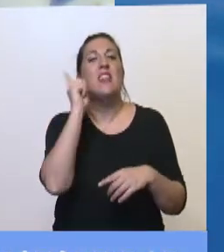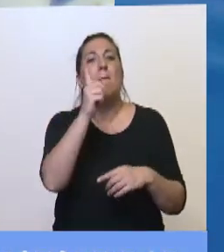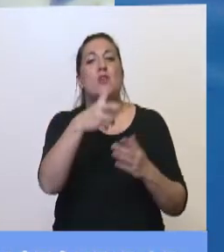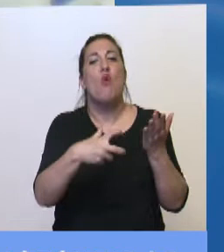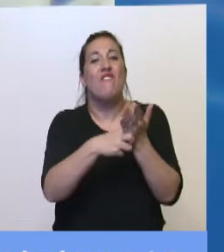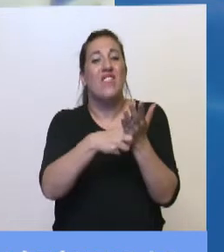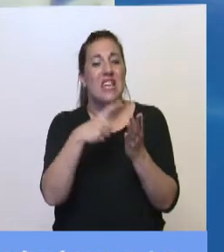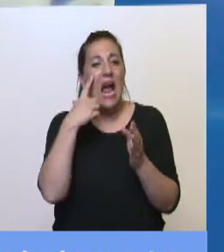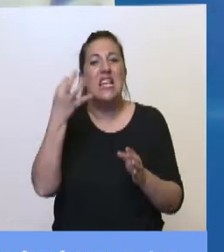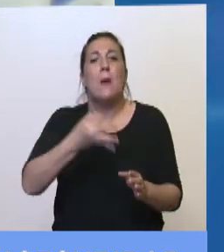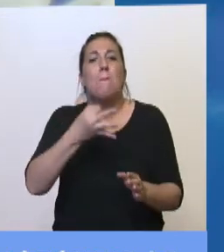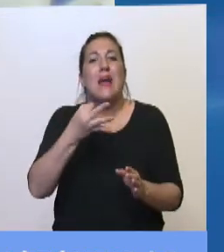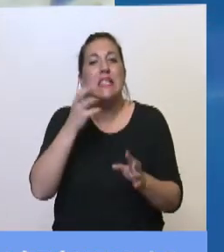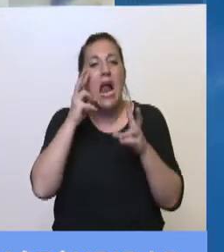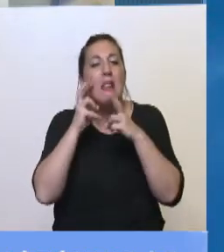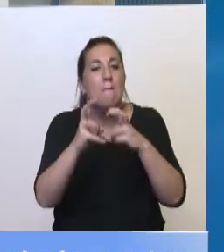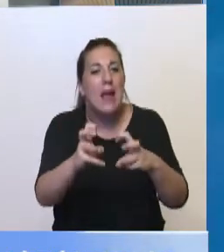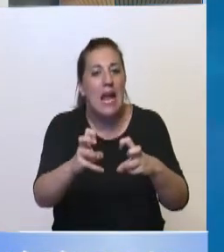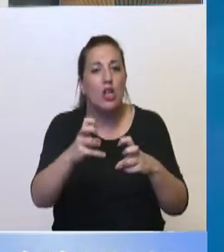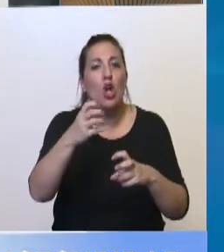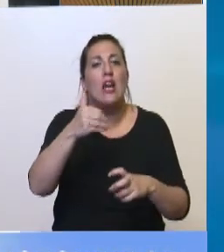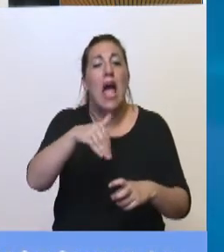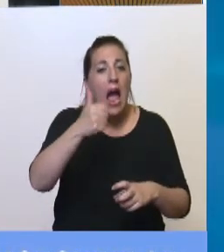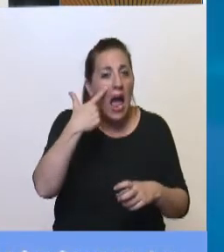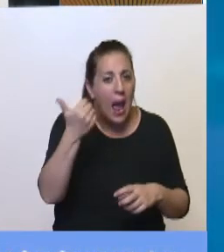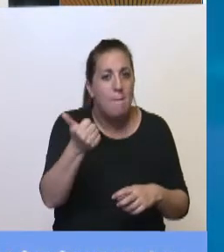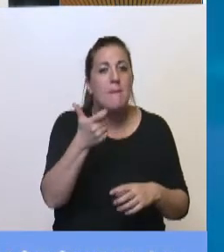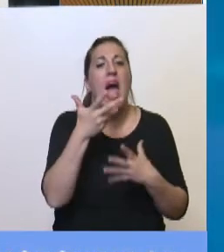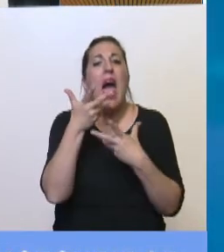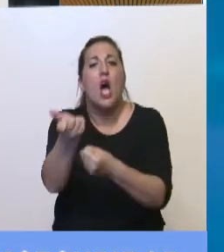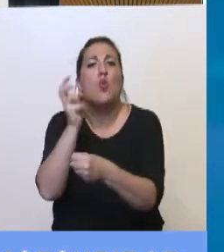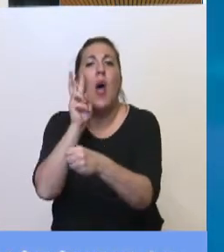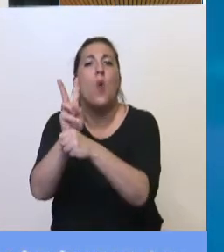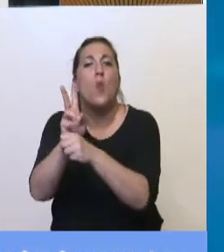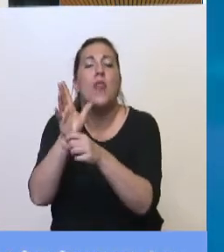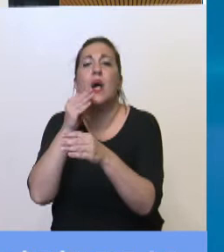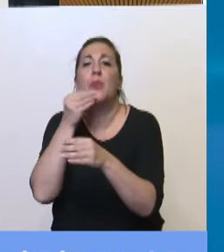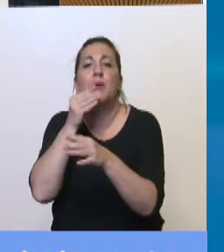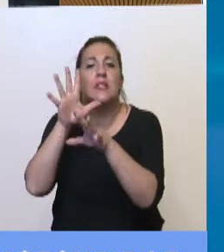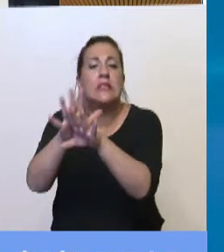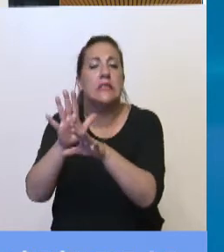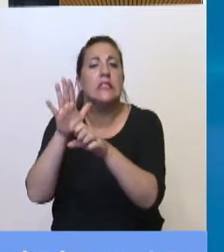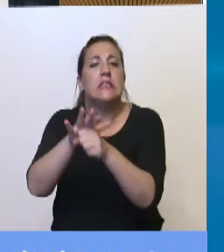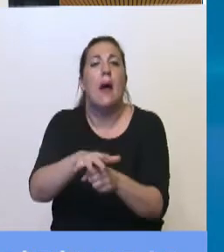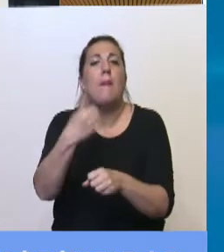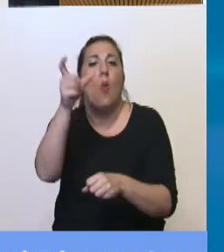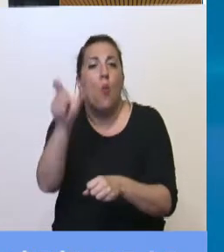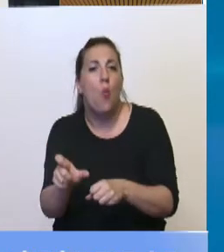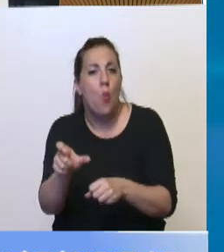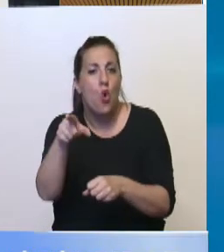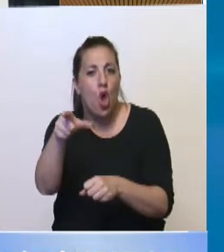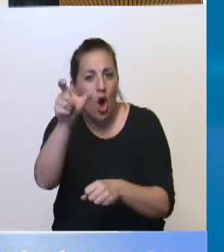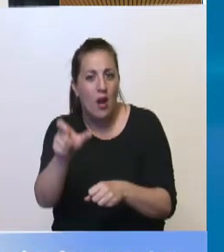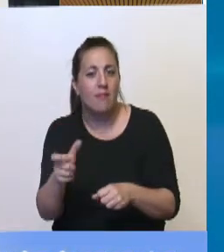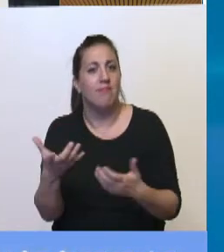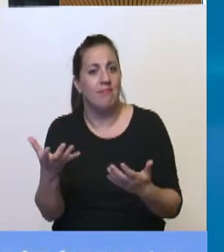investigación de la sede de la AMIA, de que cubriera a uno de los imputados en la causa de descubrimiento que se estaba tratando. Fíjense